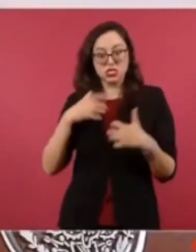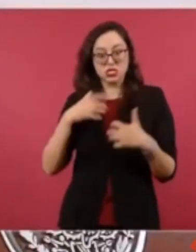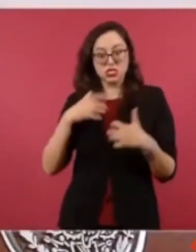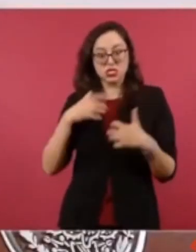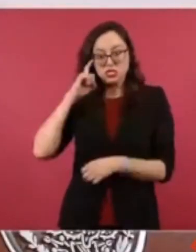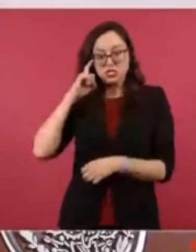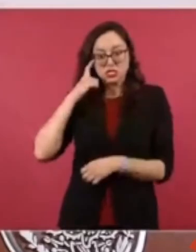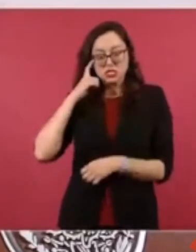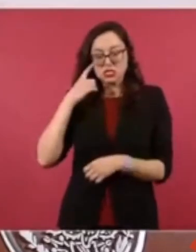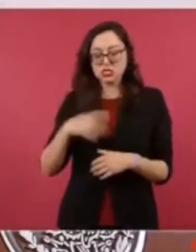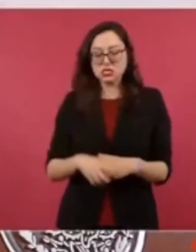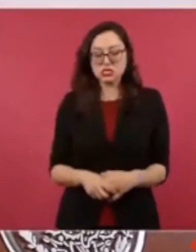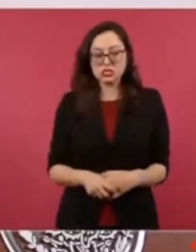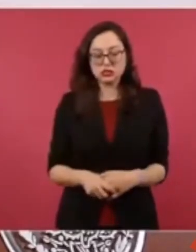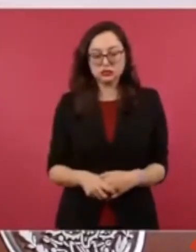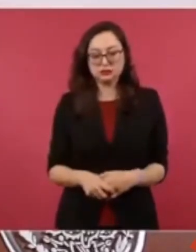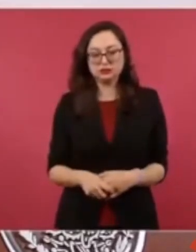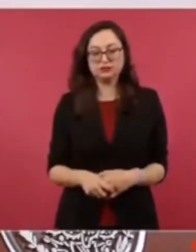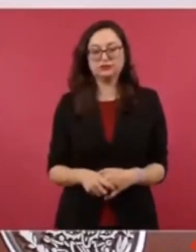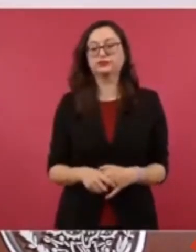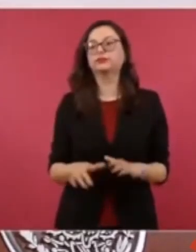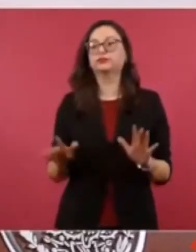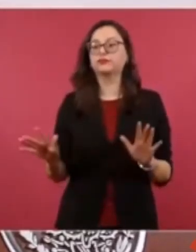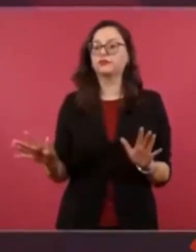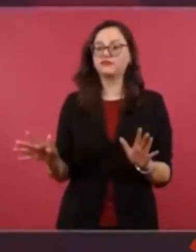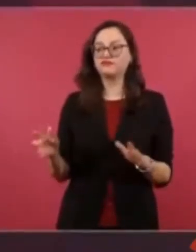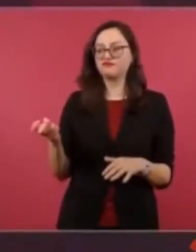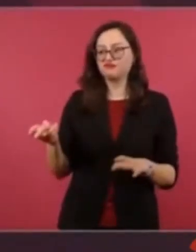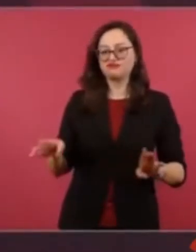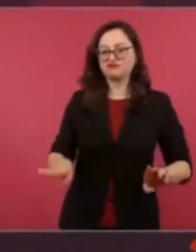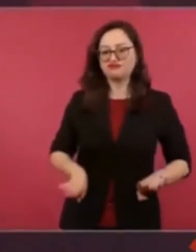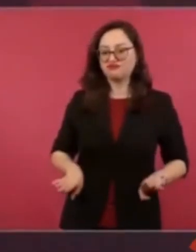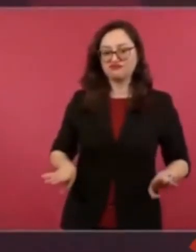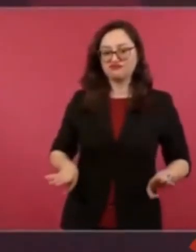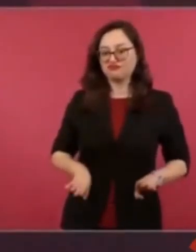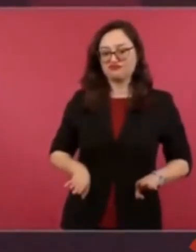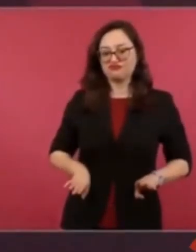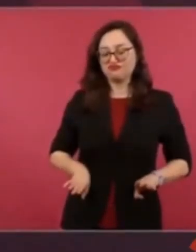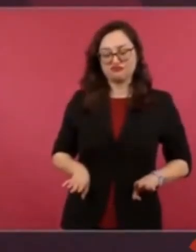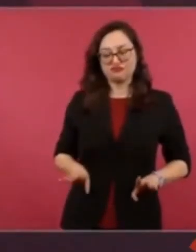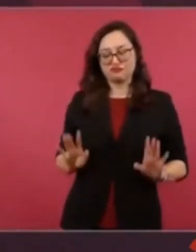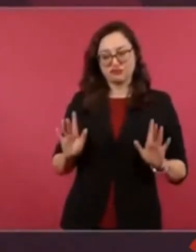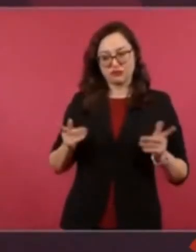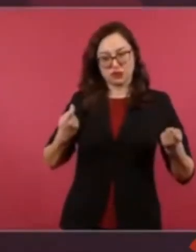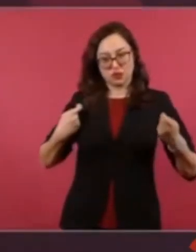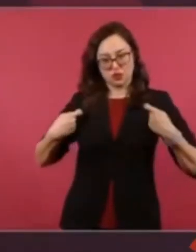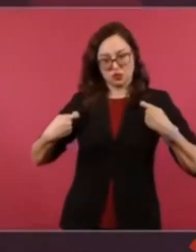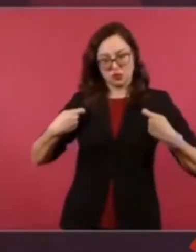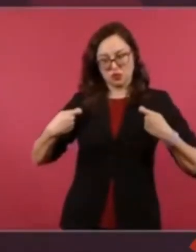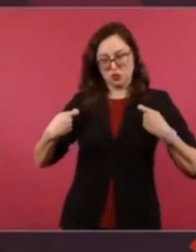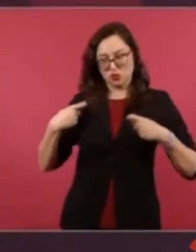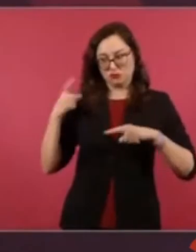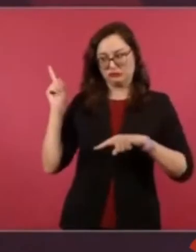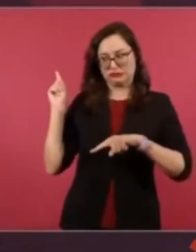Todo eso, pues ojalá y se les vaya quitando, lo vayan dominando, ¿no?